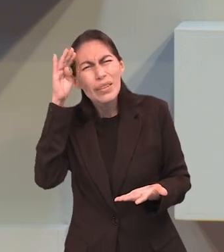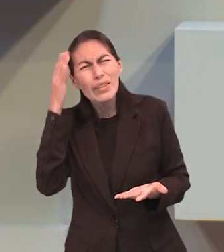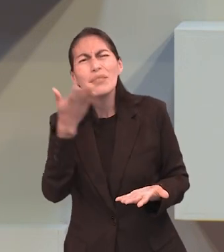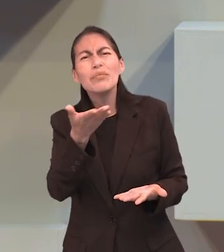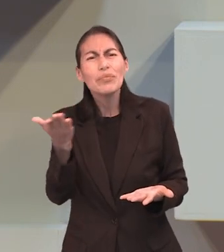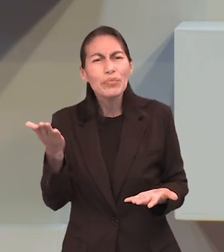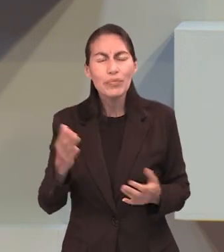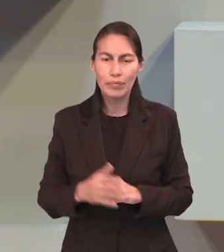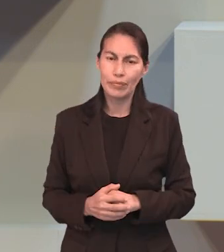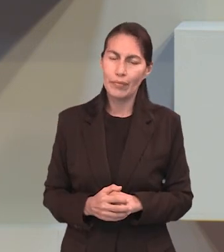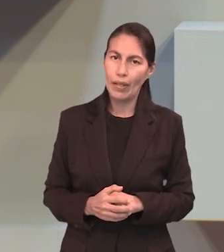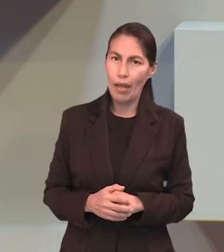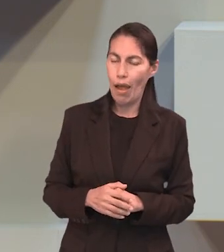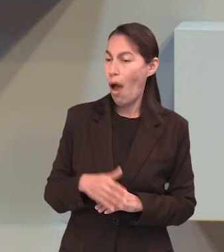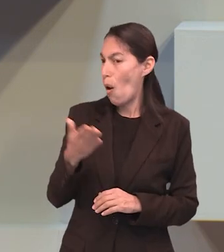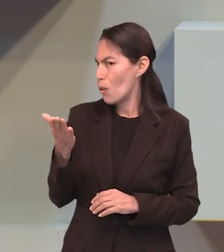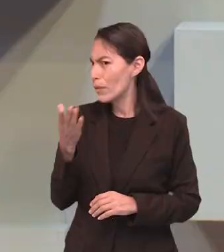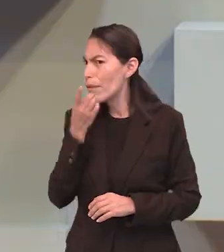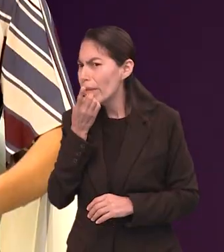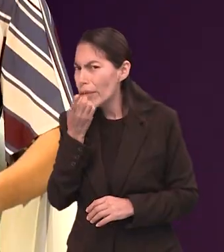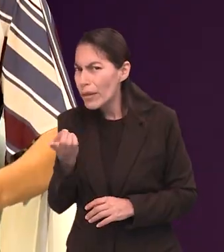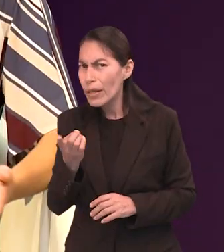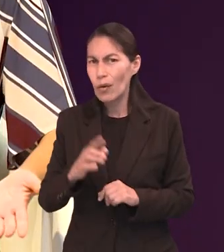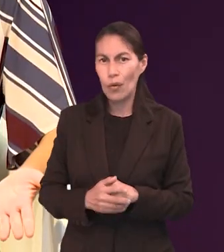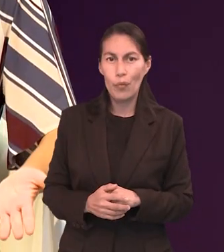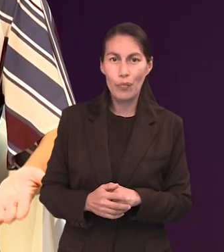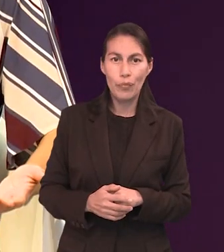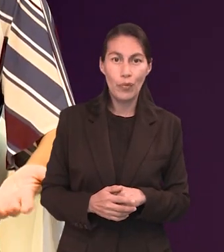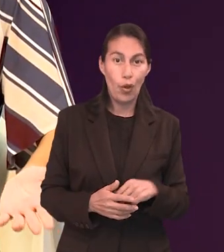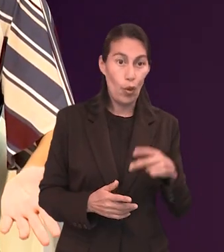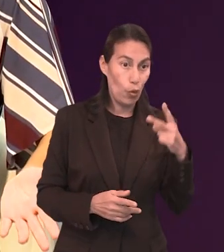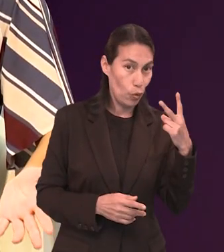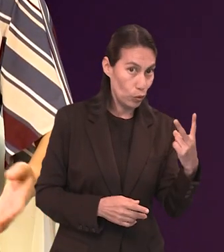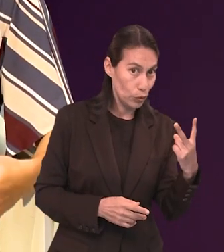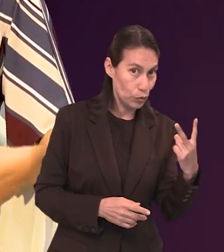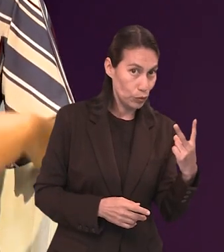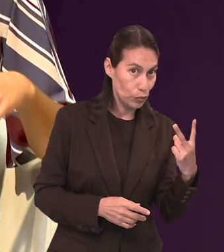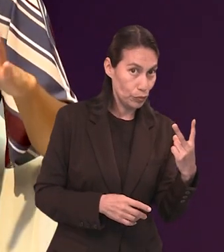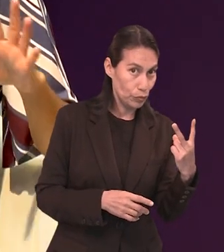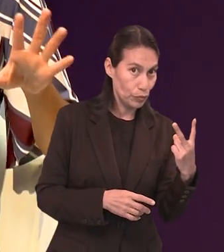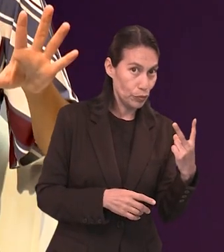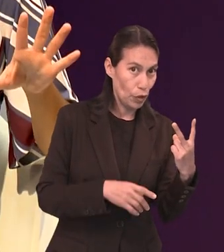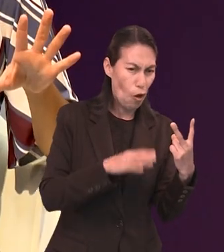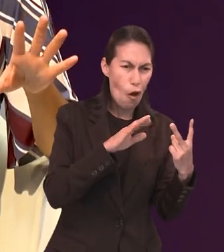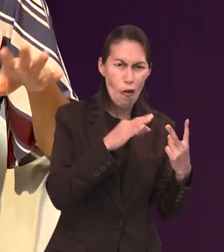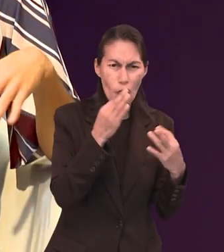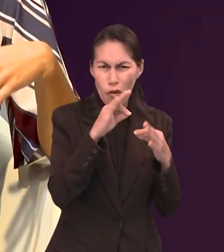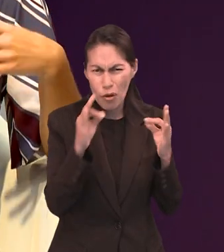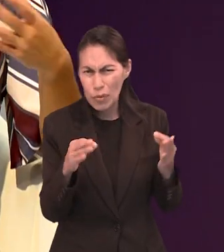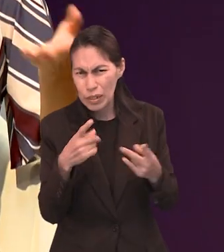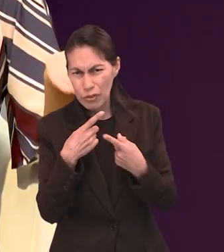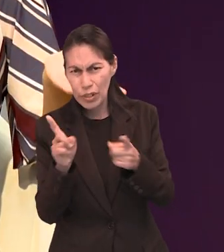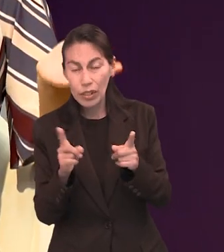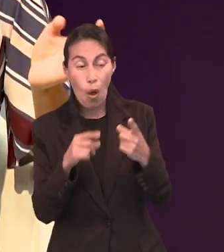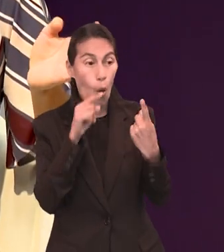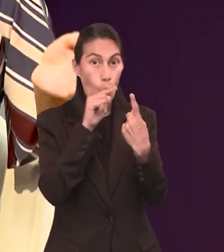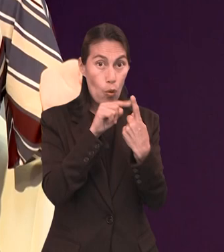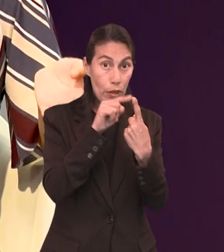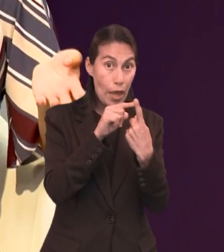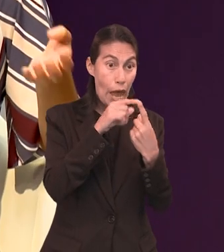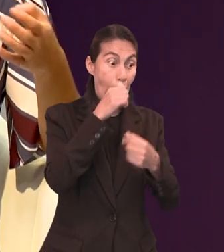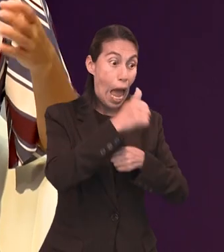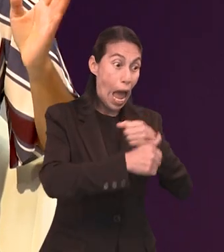podríamos decir en cuanto a esto? Pues, como usted lo mencionó, se realizaba en dos fases en la